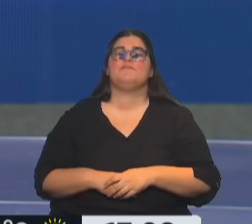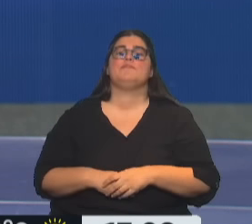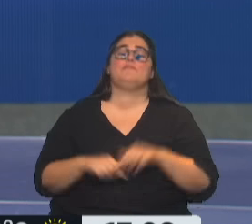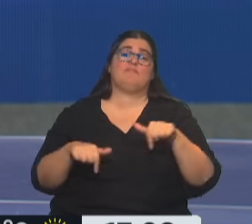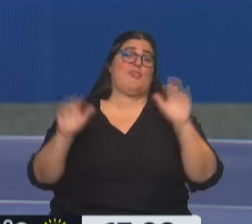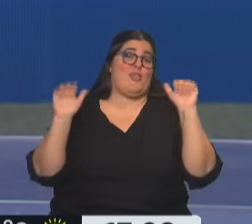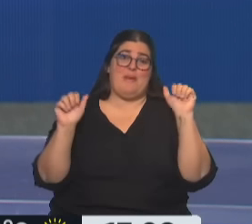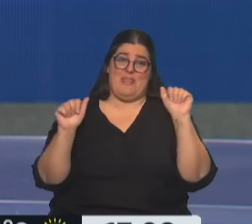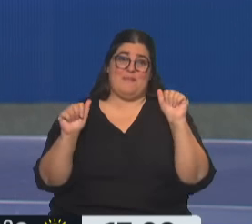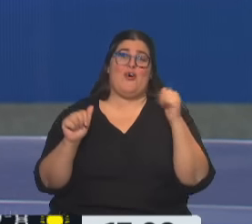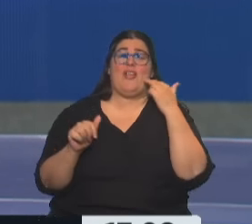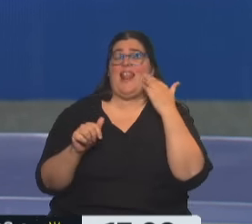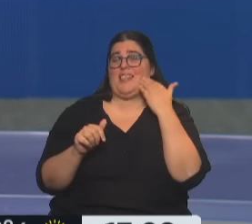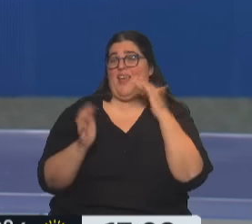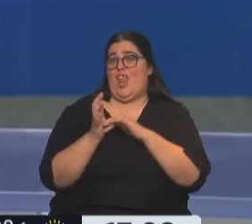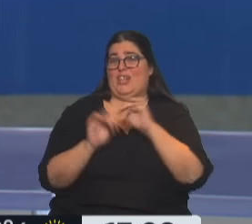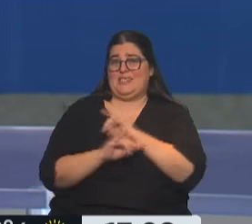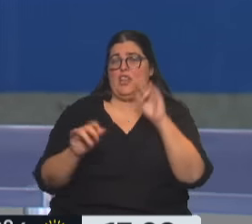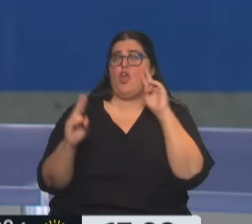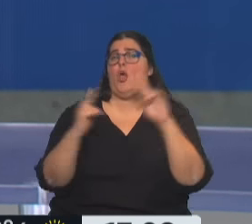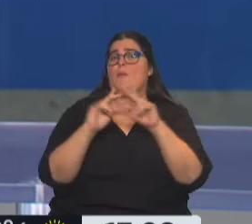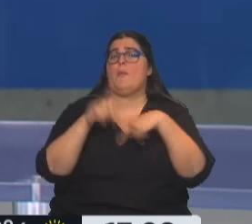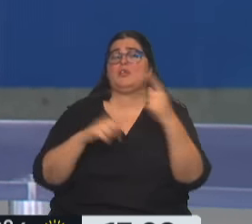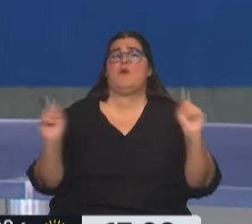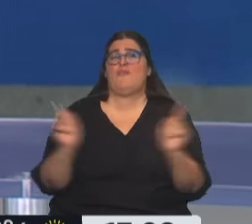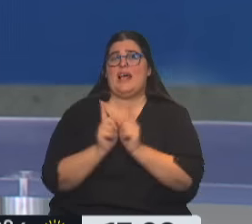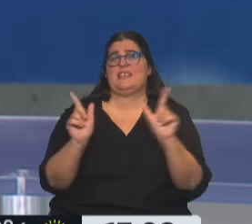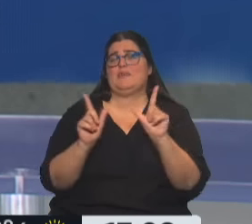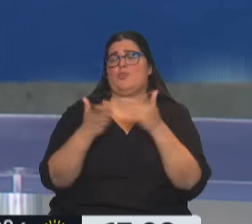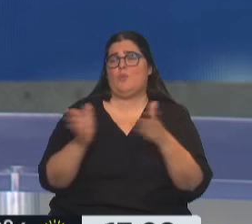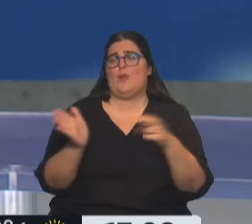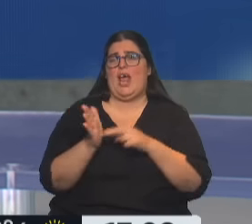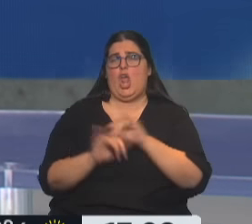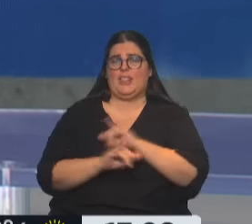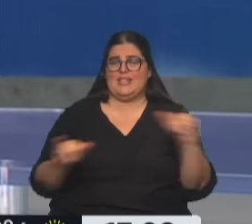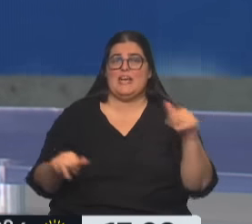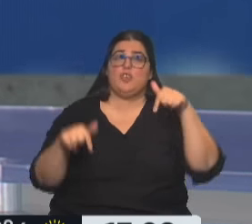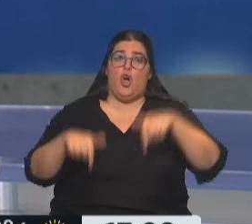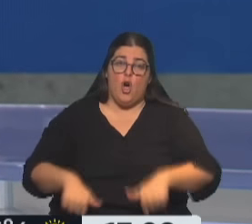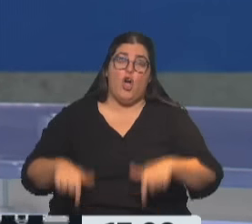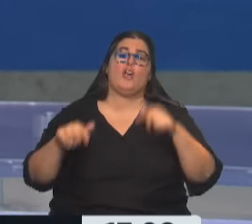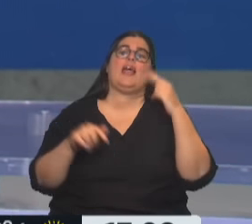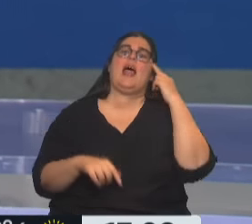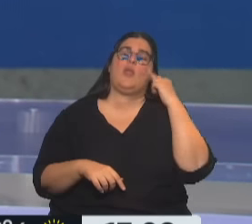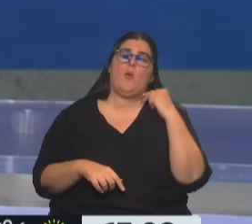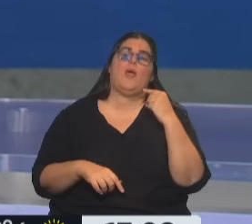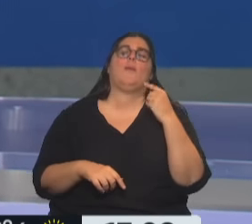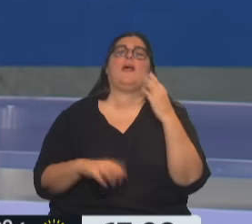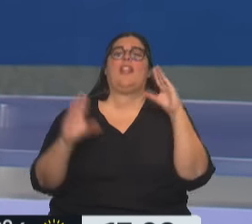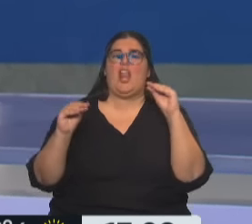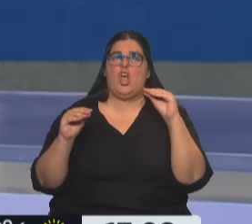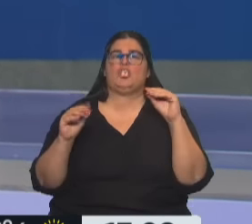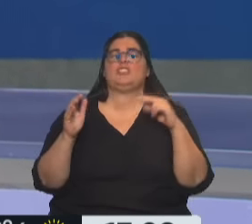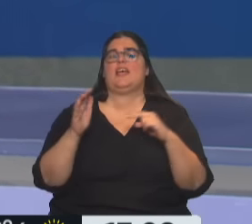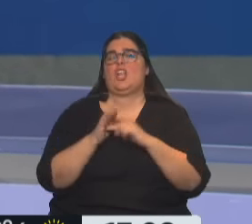ya nos despedimos de esta edición de la tarde, nos encontramos en el próximo flash de Televisión Pública Noticias y en la edición hoy de las 21 del Noticiero